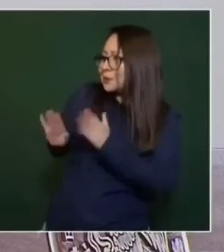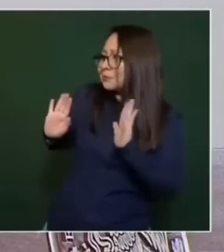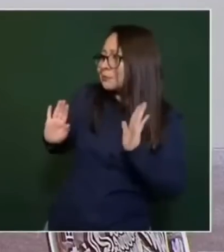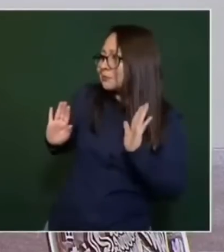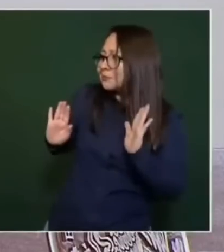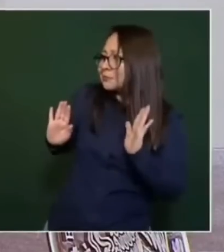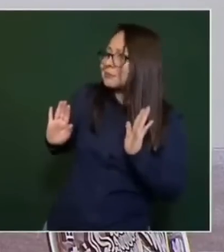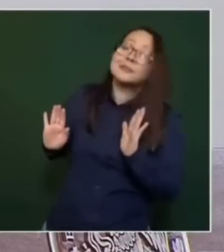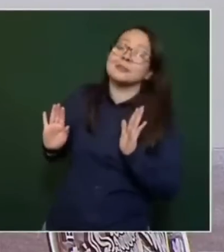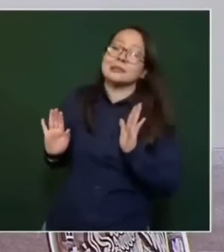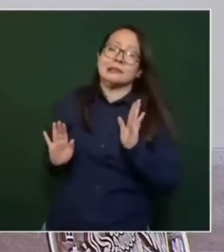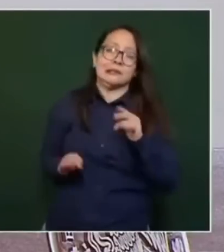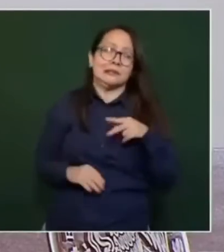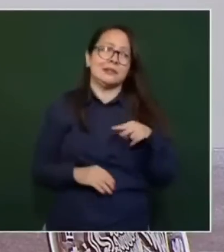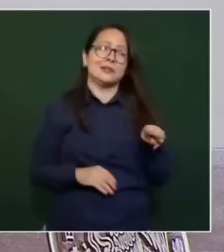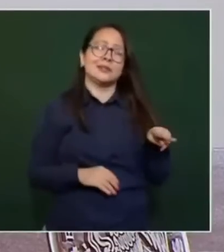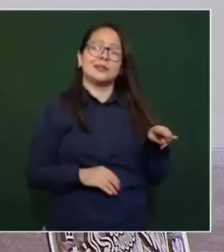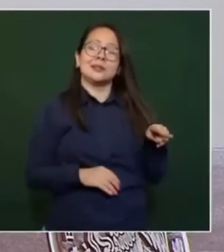Pero lamentable.